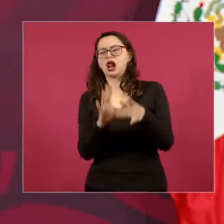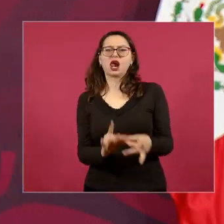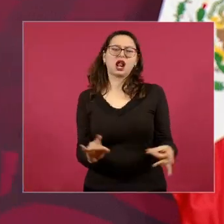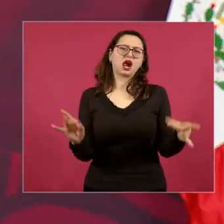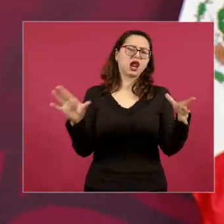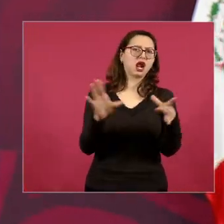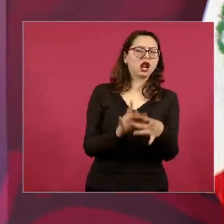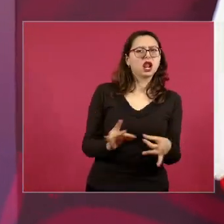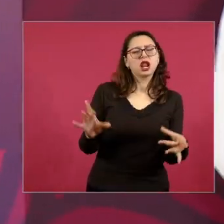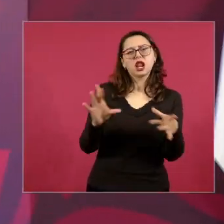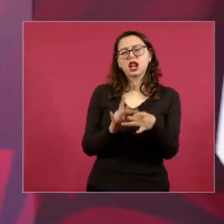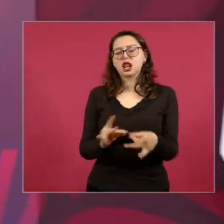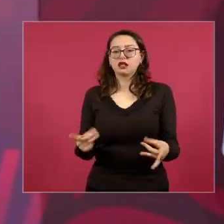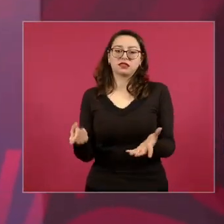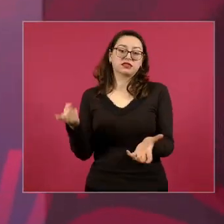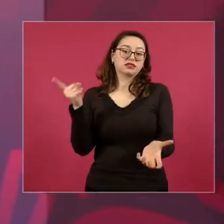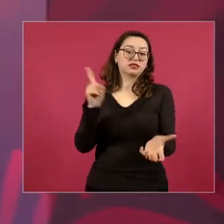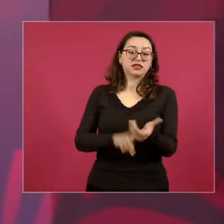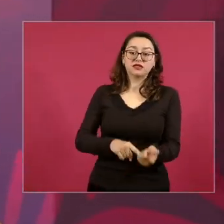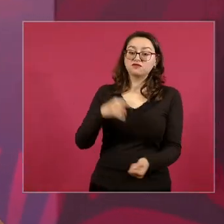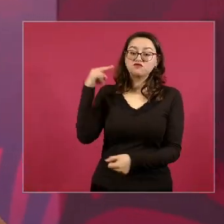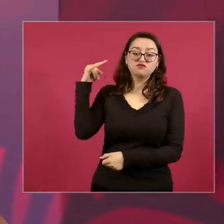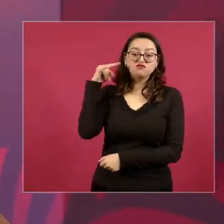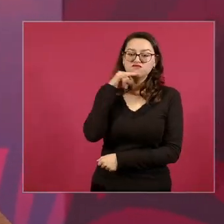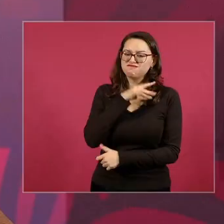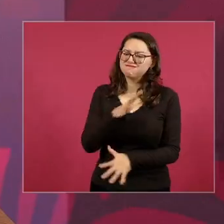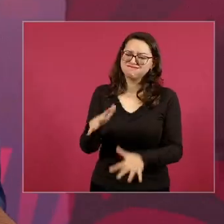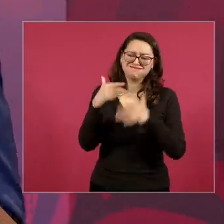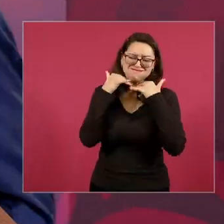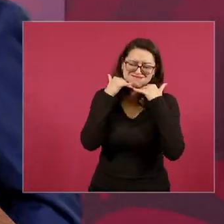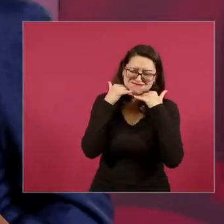y son bien corruptos